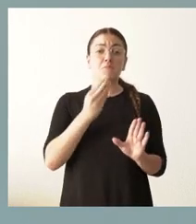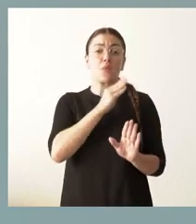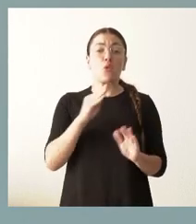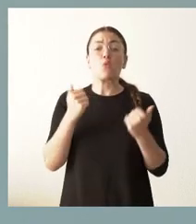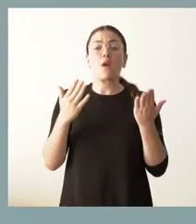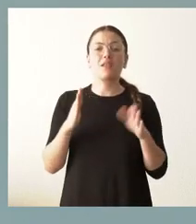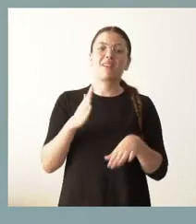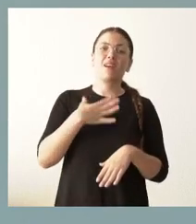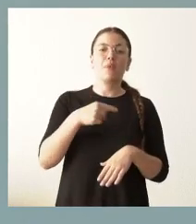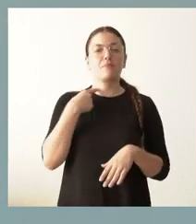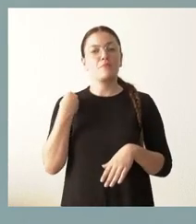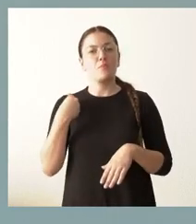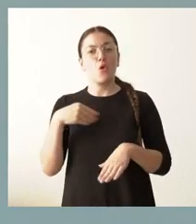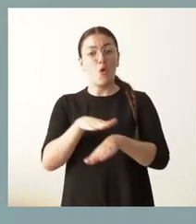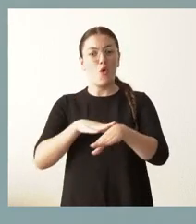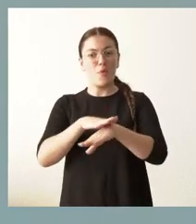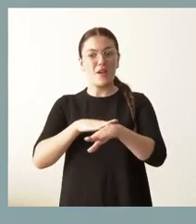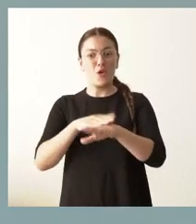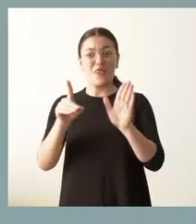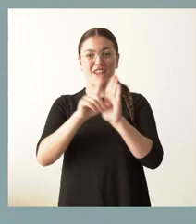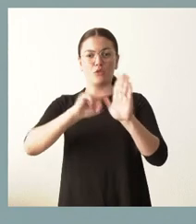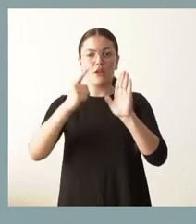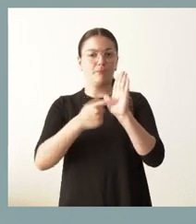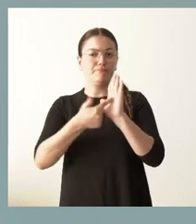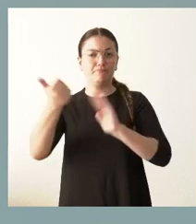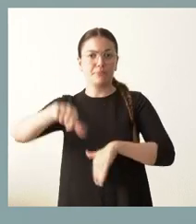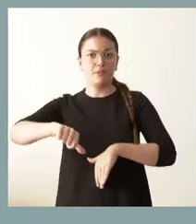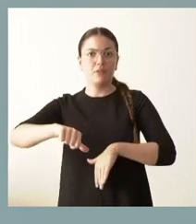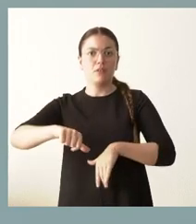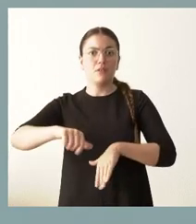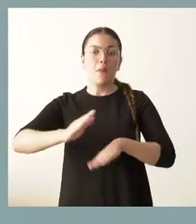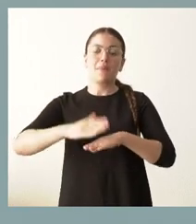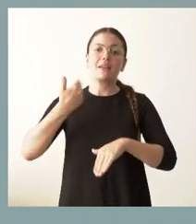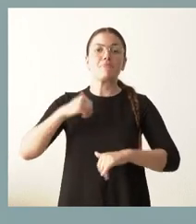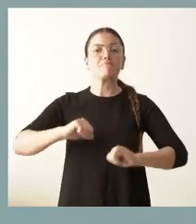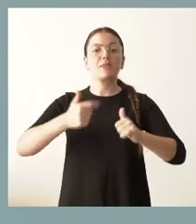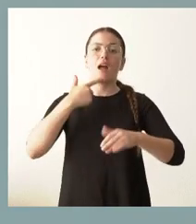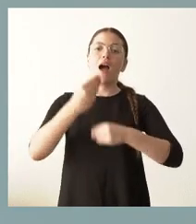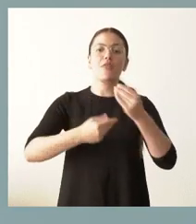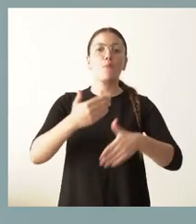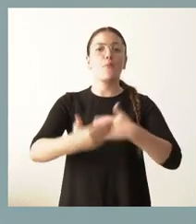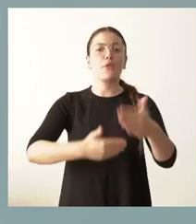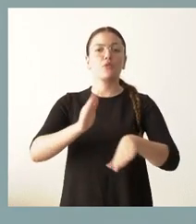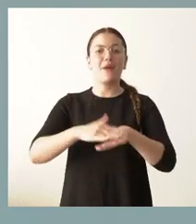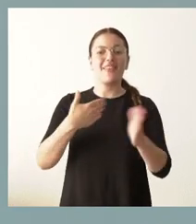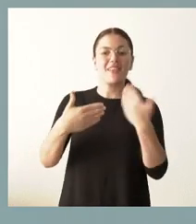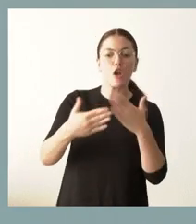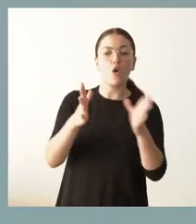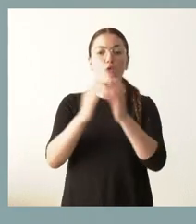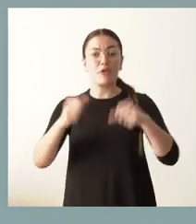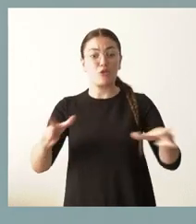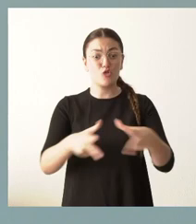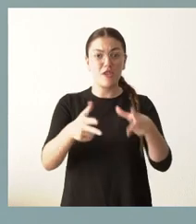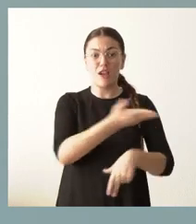dejara sin efecto ese decreto ley y comenzara un proceso de diálogo y de acuerdo con toda la sociedad para